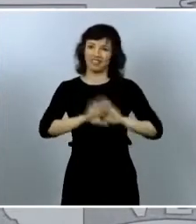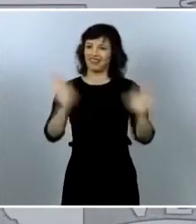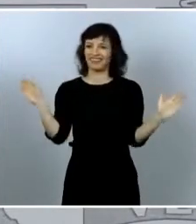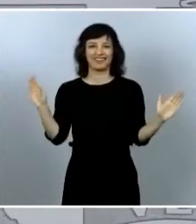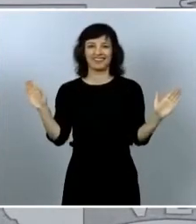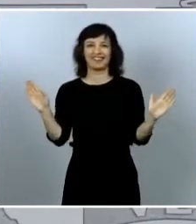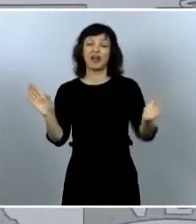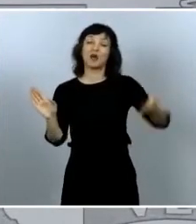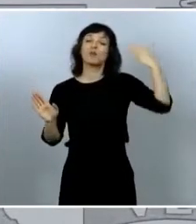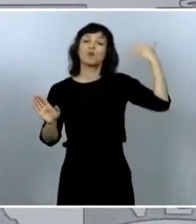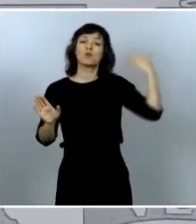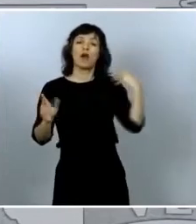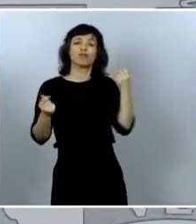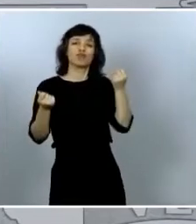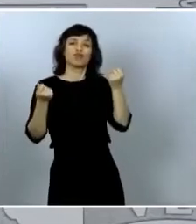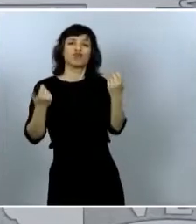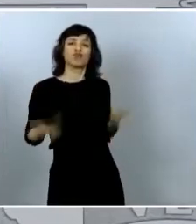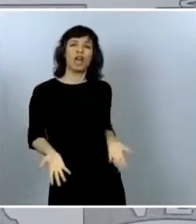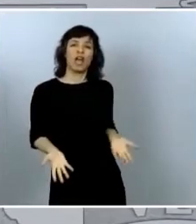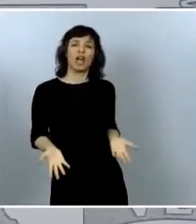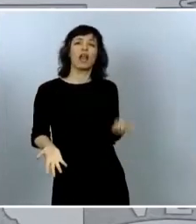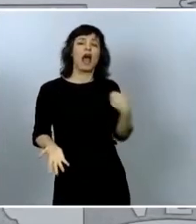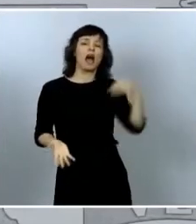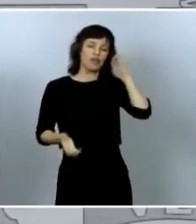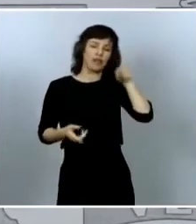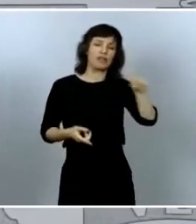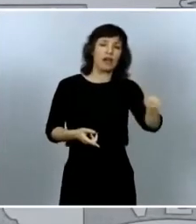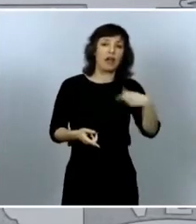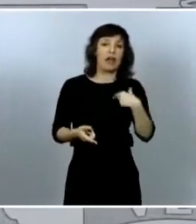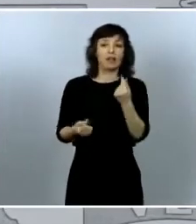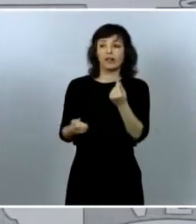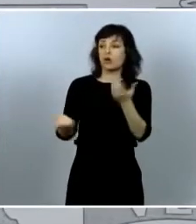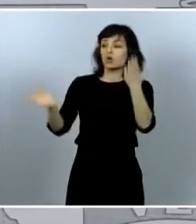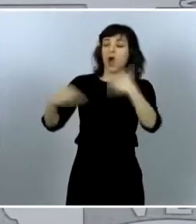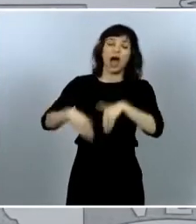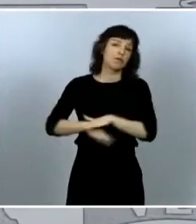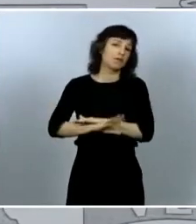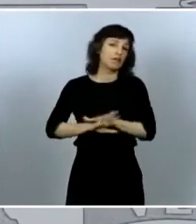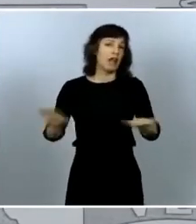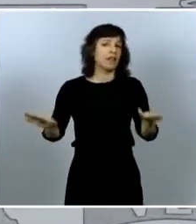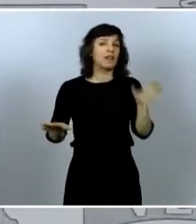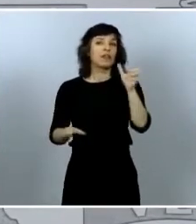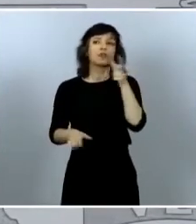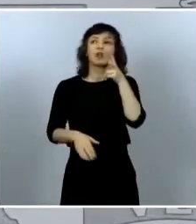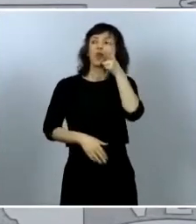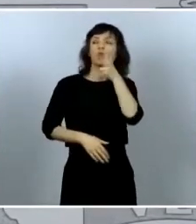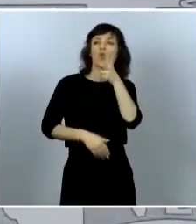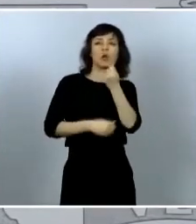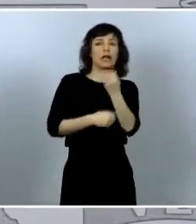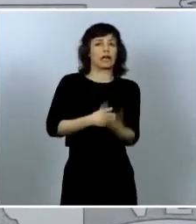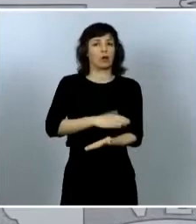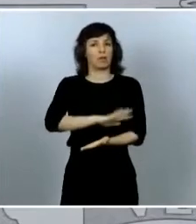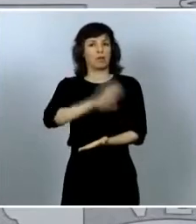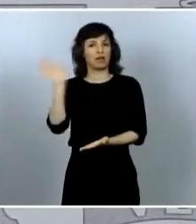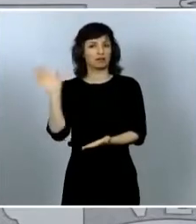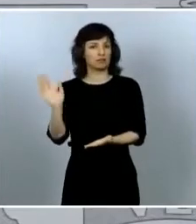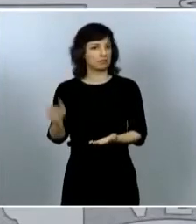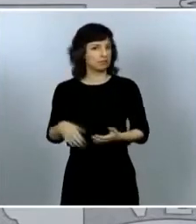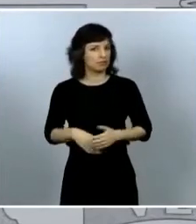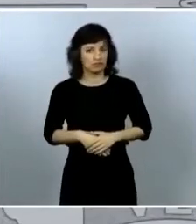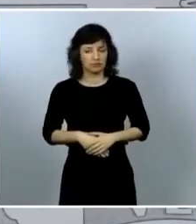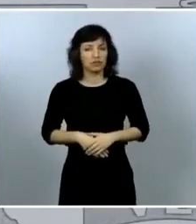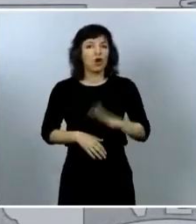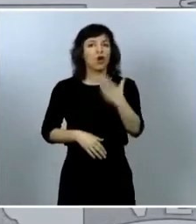como si fuera un lujo solamente y exclusivamente para ricos nadie se atreverá a disfrazar la fuga de talentos como una experiencia